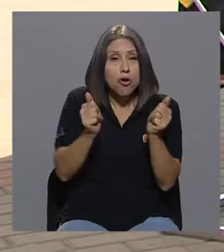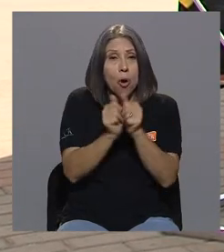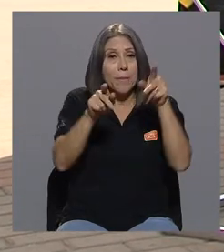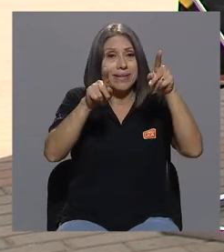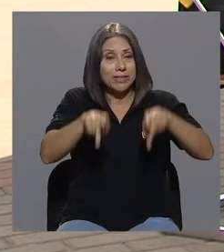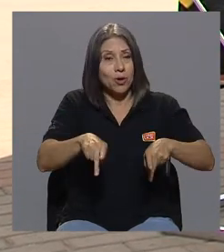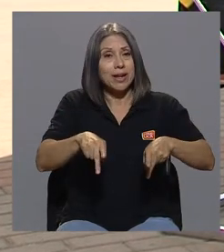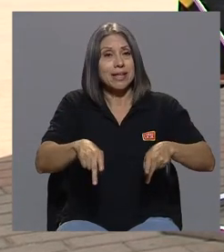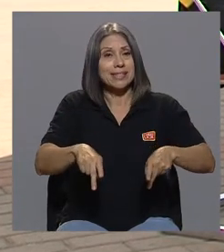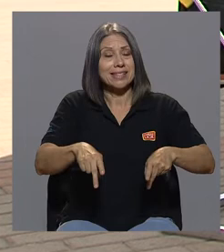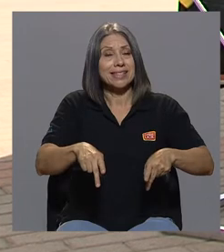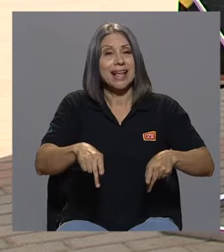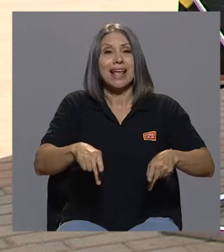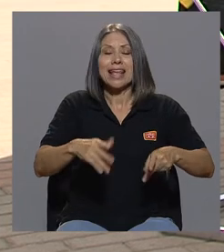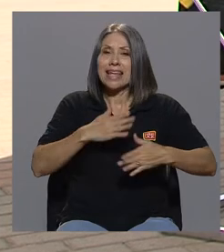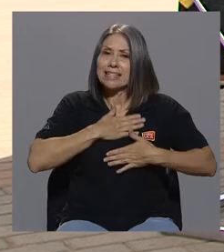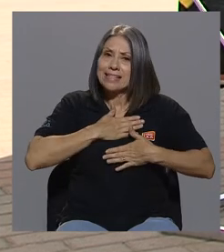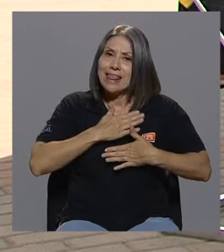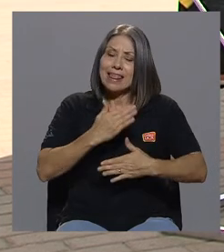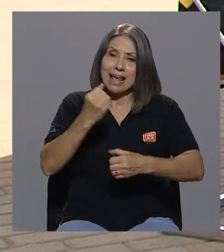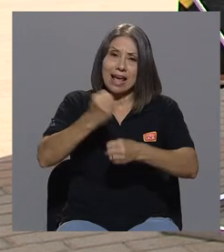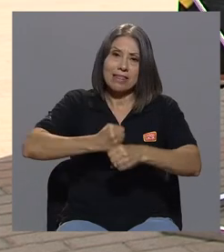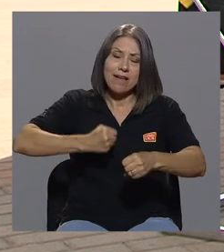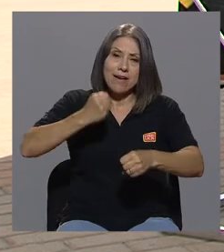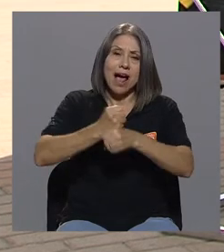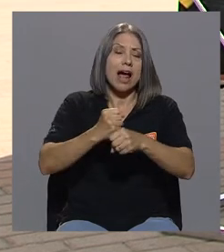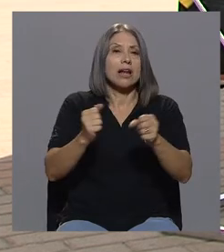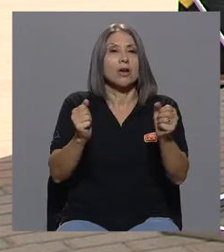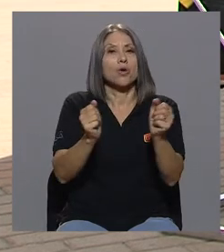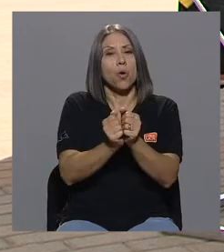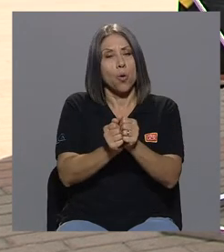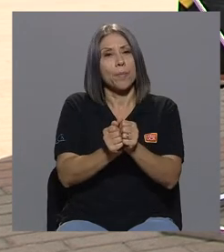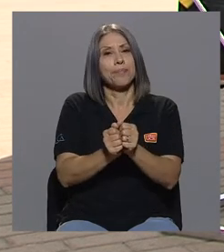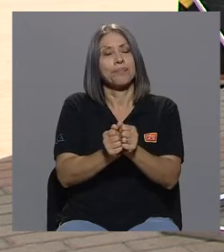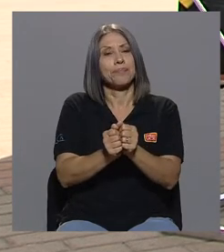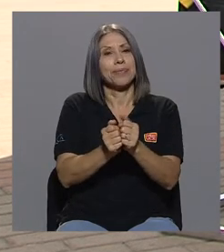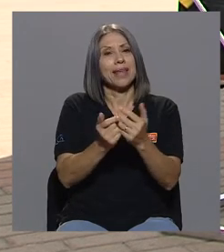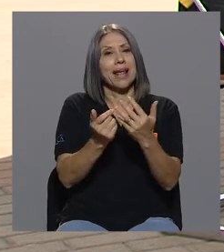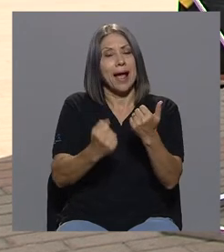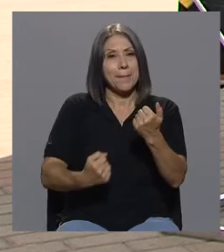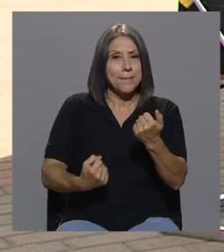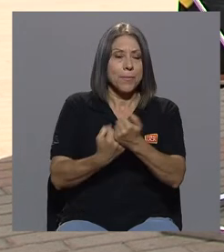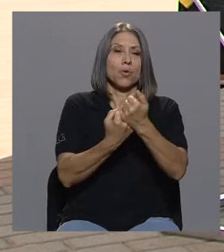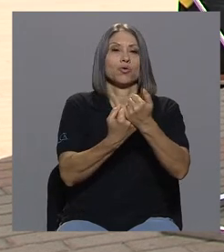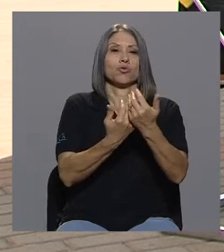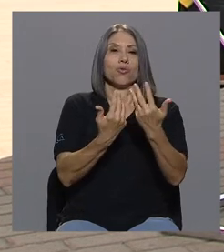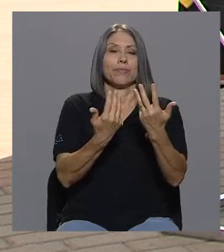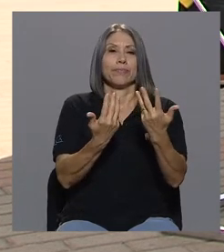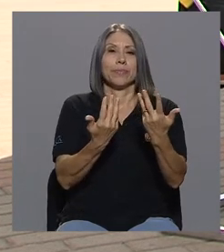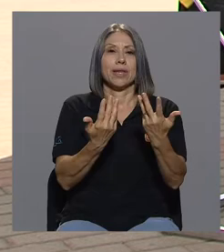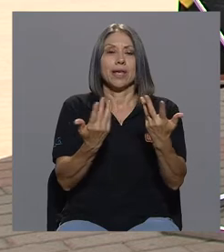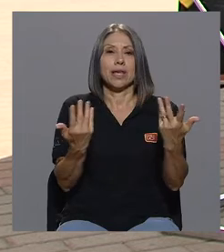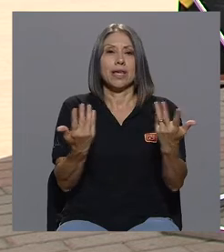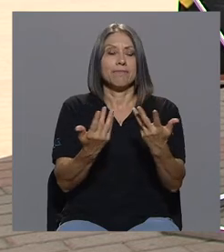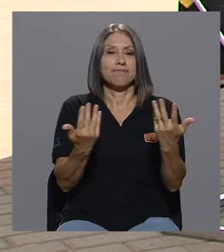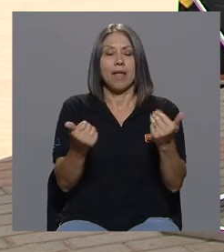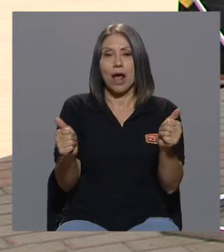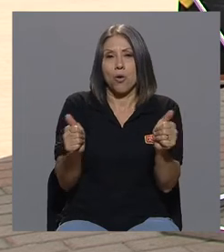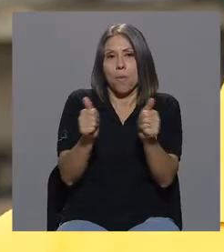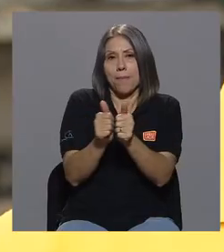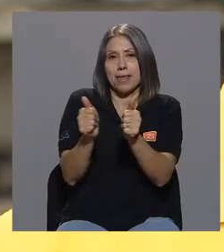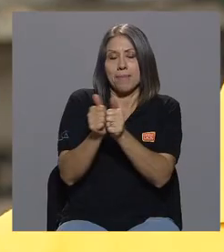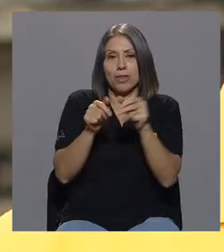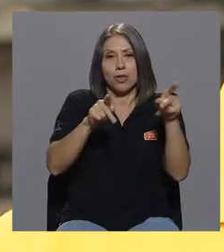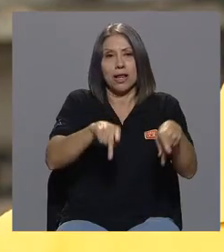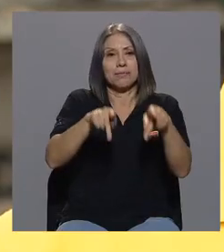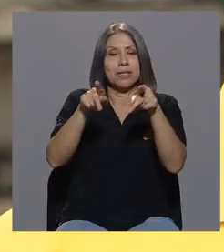precisamente a trabajar toda la parte de de de apoyo y de y de acompañamiento a las personas